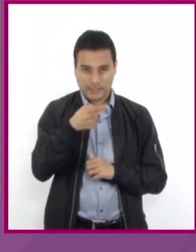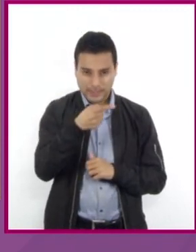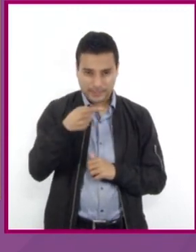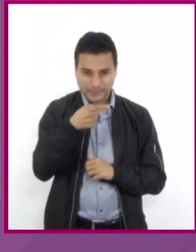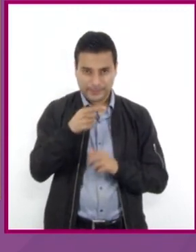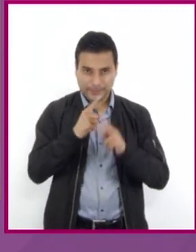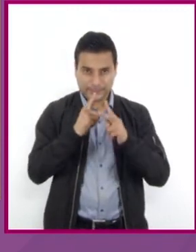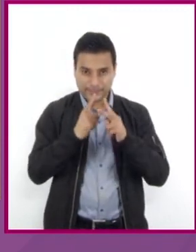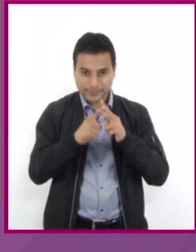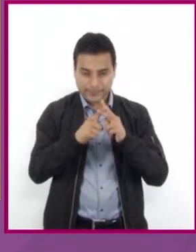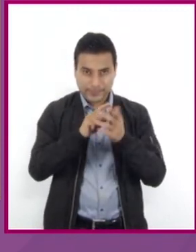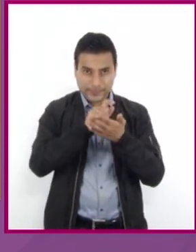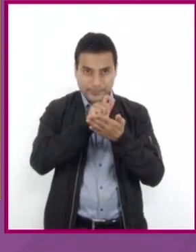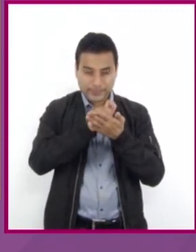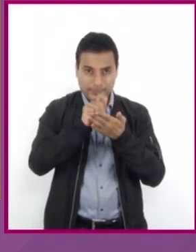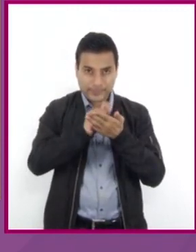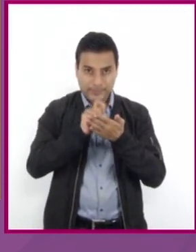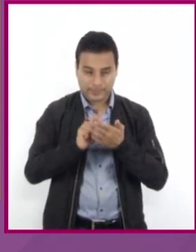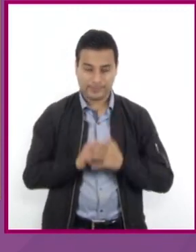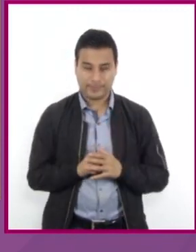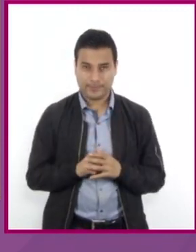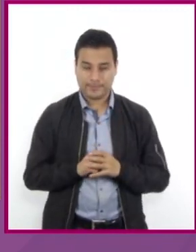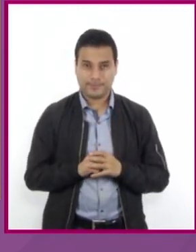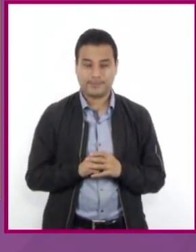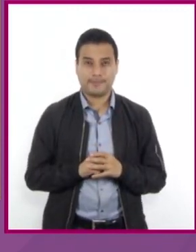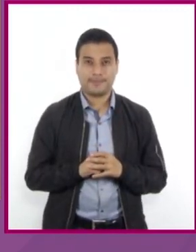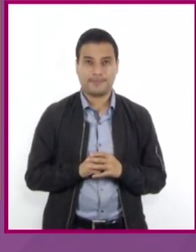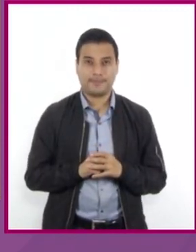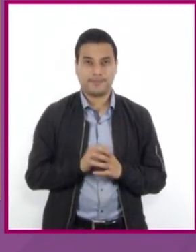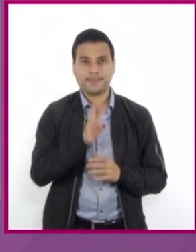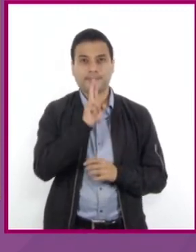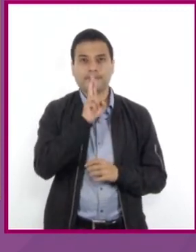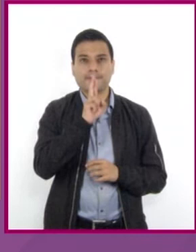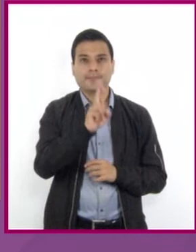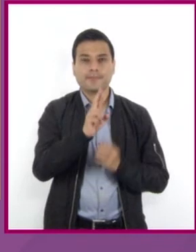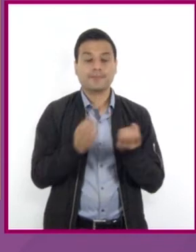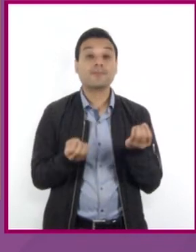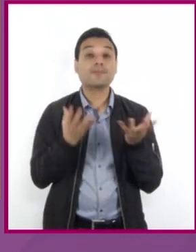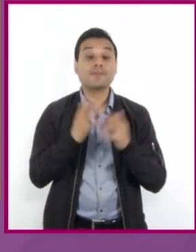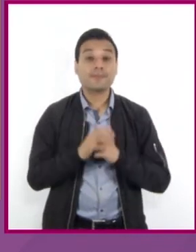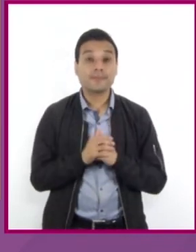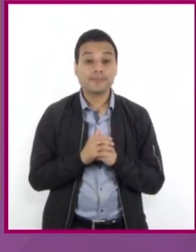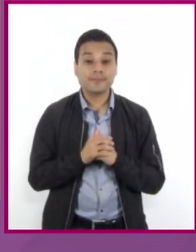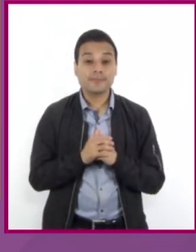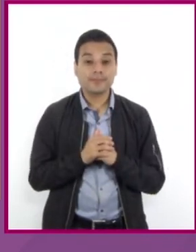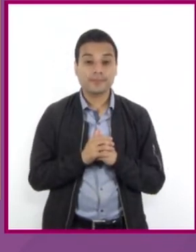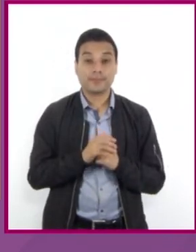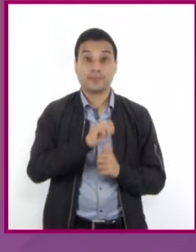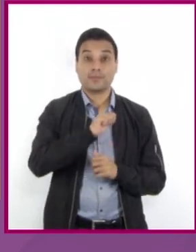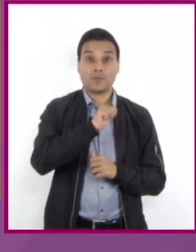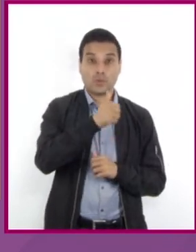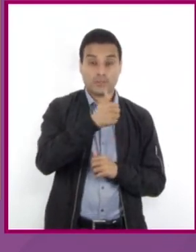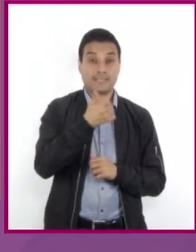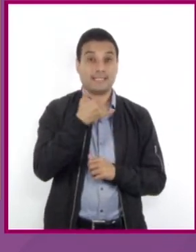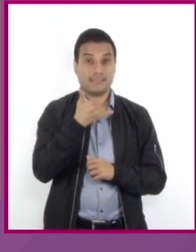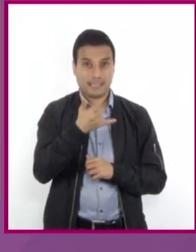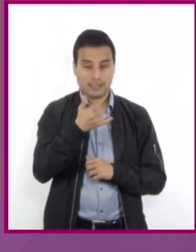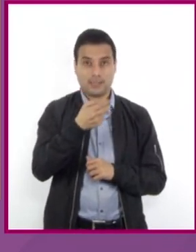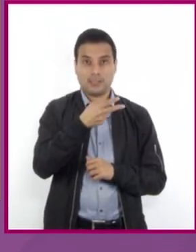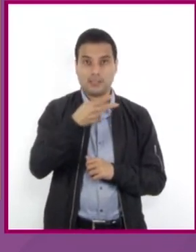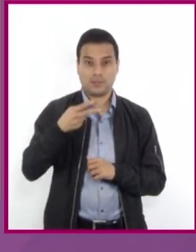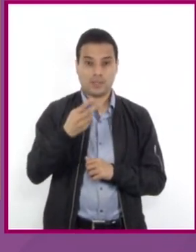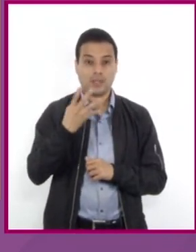diferencia de los términos numéricos del miembro derecho de la igualdad obtenemos 11Y igual a